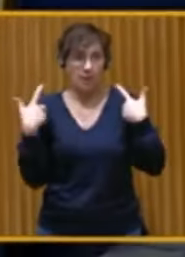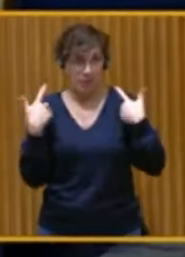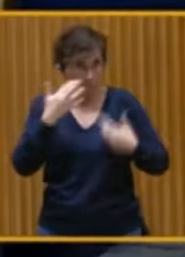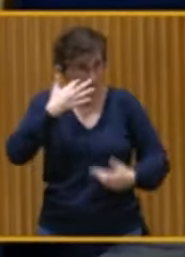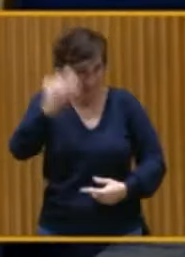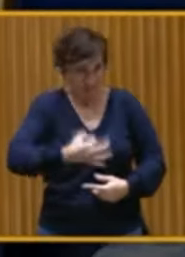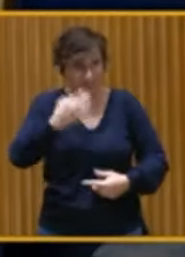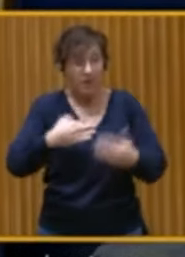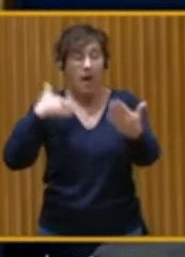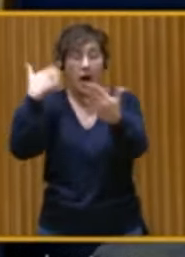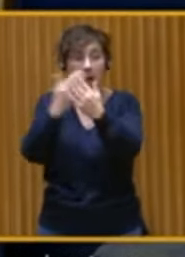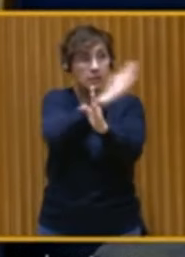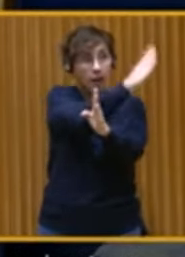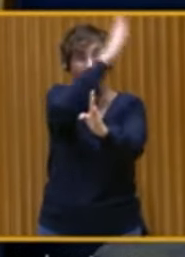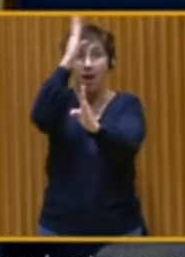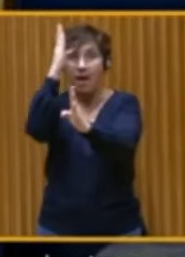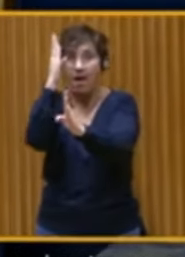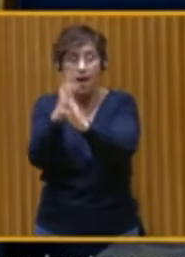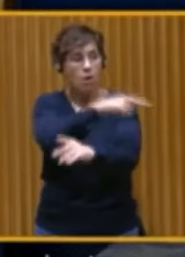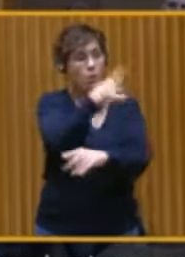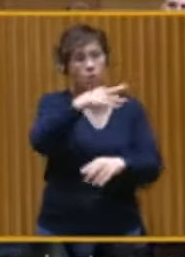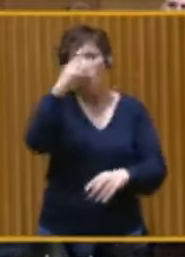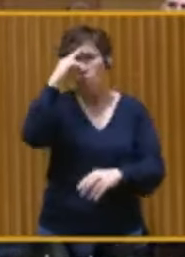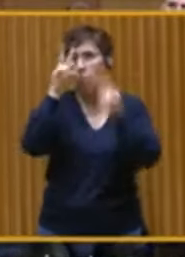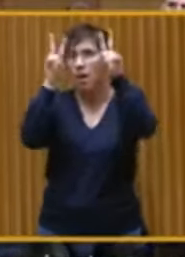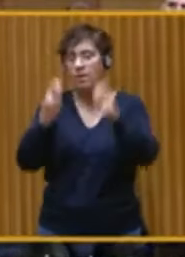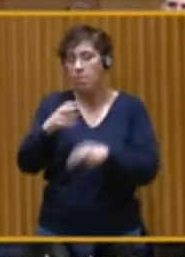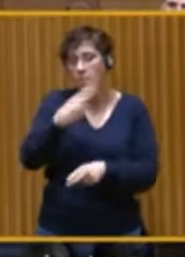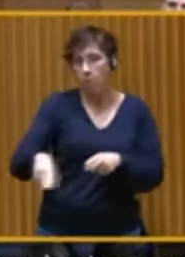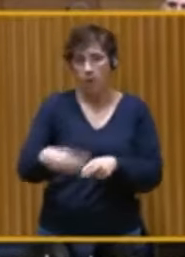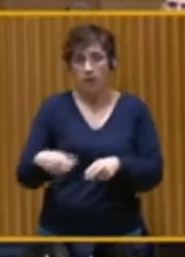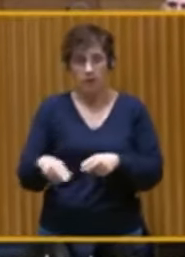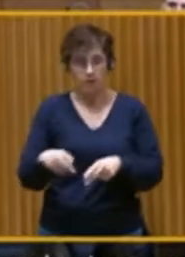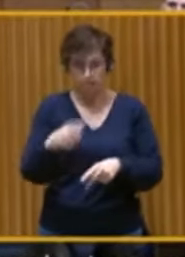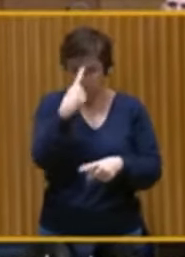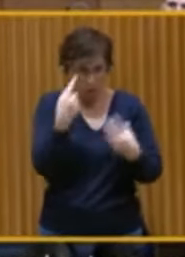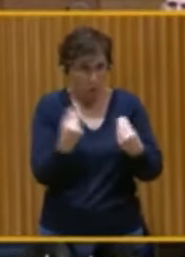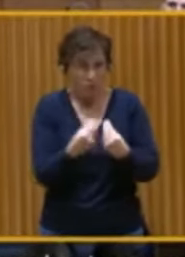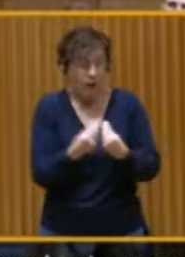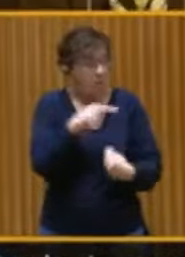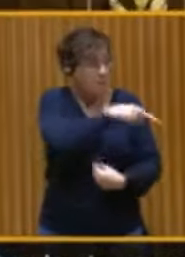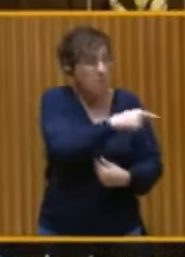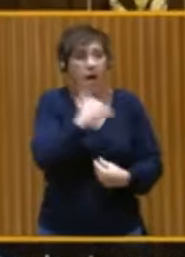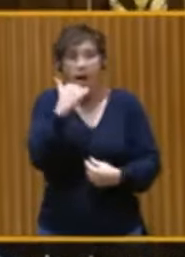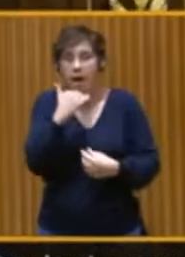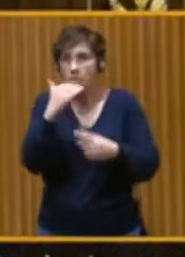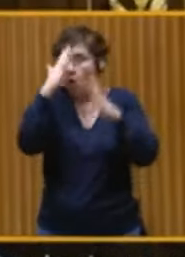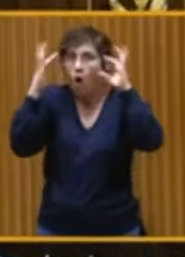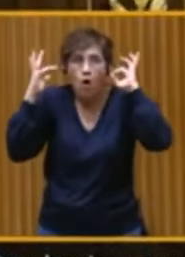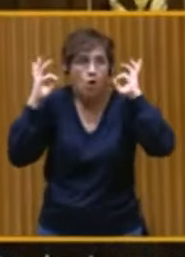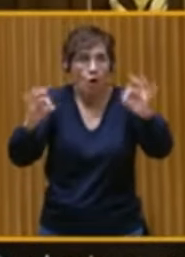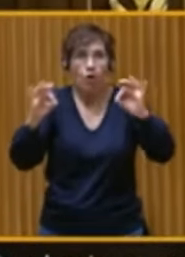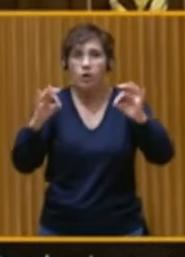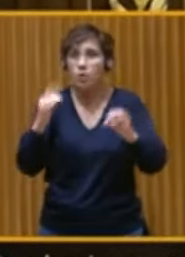solo hizo cálculo político. Lo impensable para cualquiera. Ni siquiera actuó con el instinto natural y humano esperable